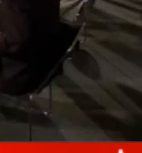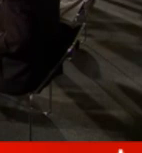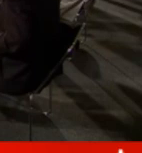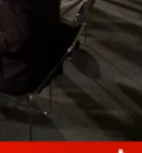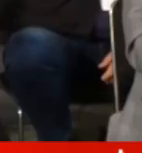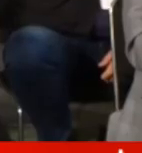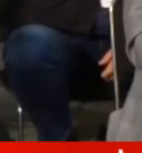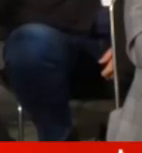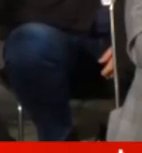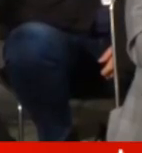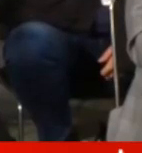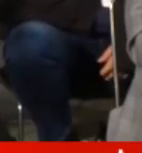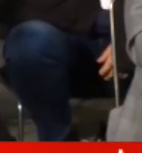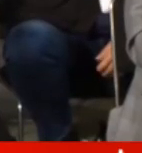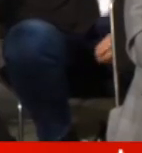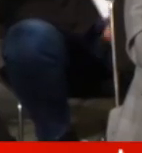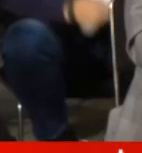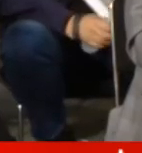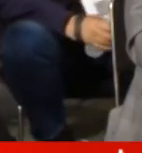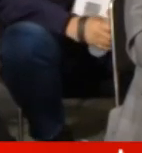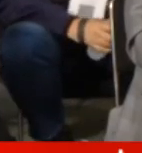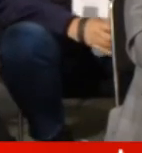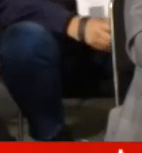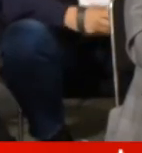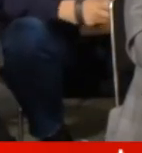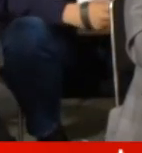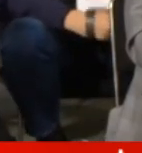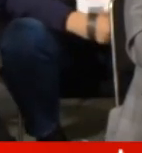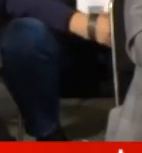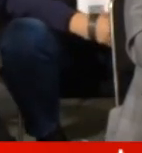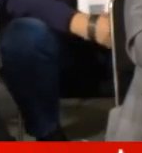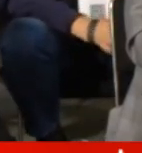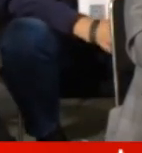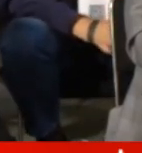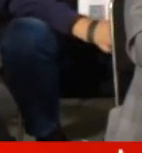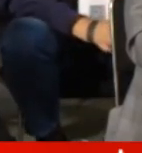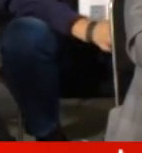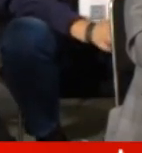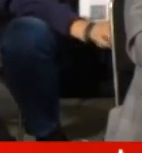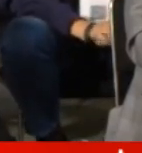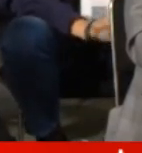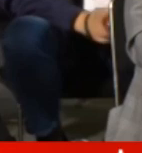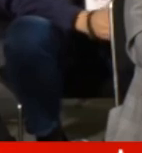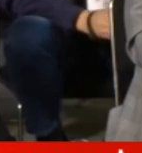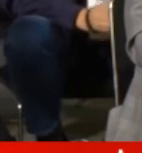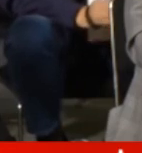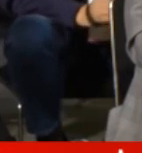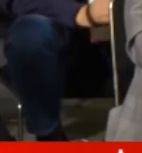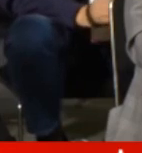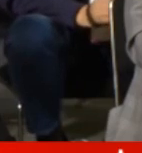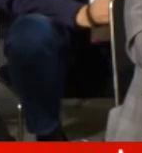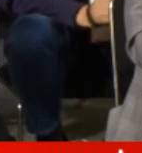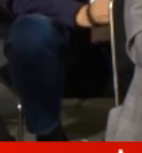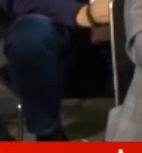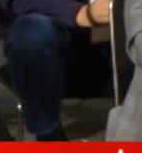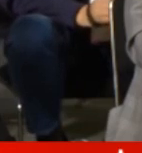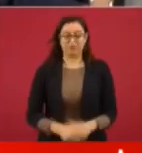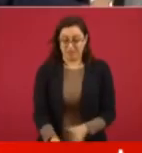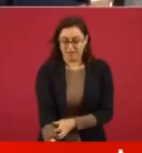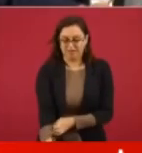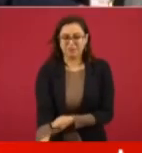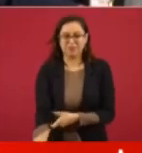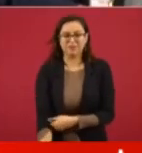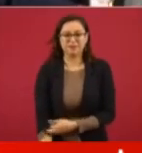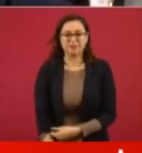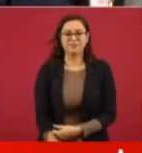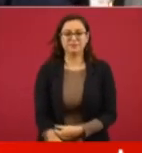El gobierno de la Ciudad de México tiene una campaña muy fuerte sobre el uso del cubrebocas. Me queda claro que usted ha hecho algo bien, porque a estas alturas no